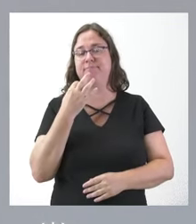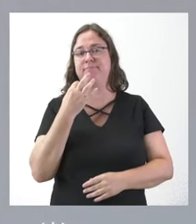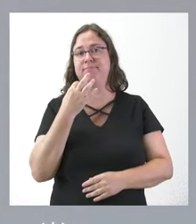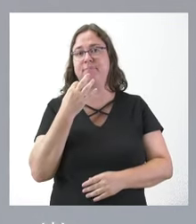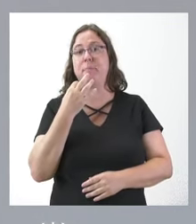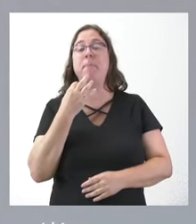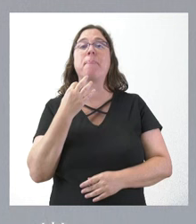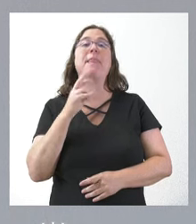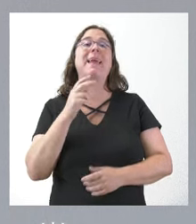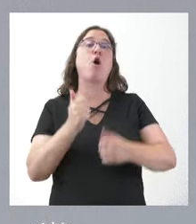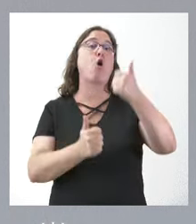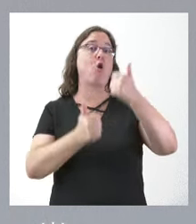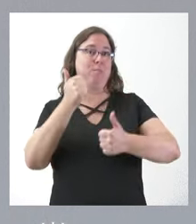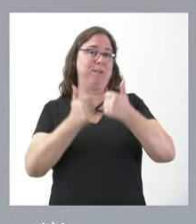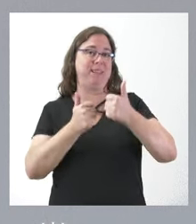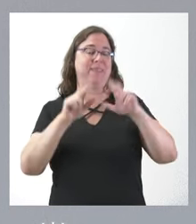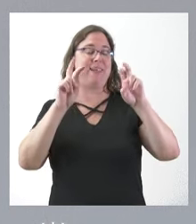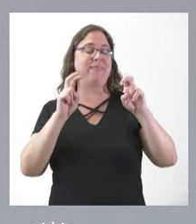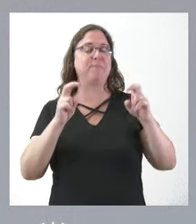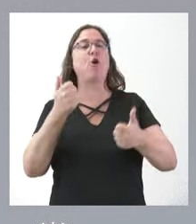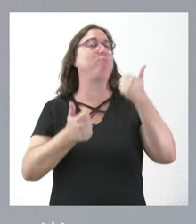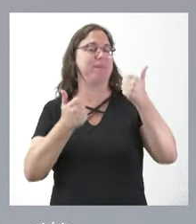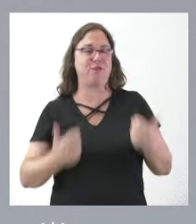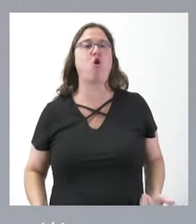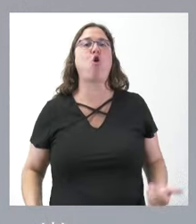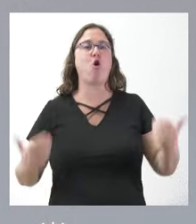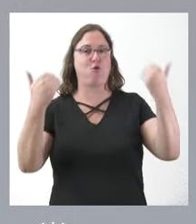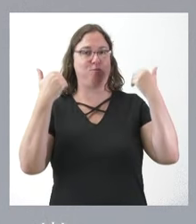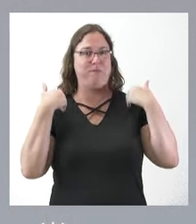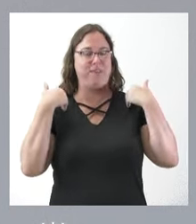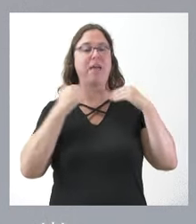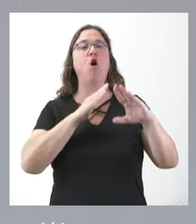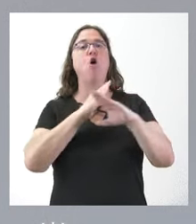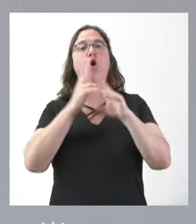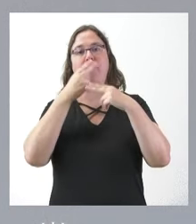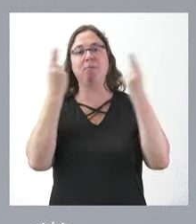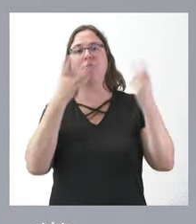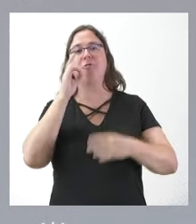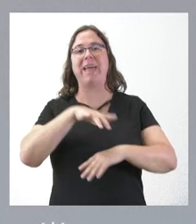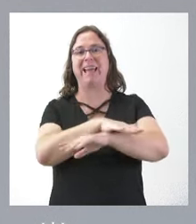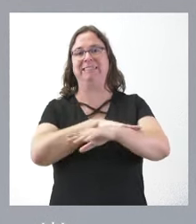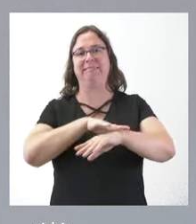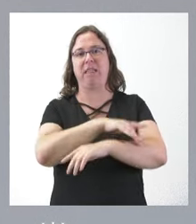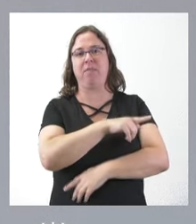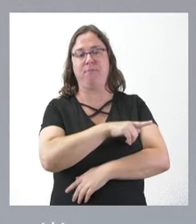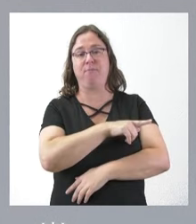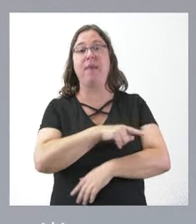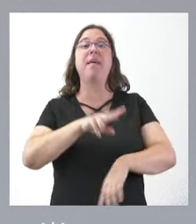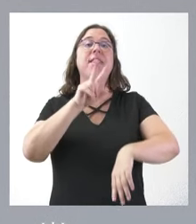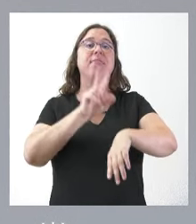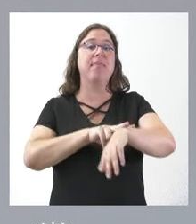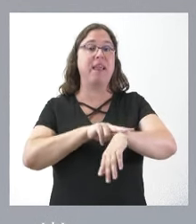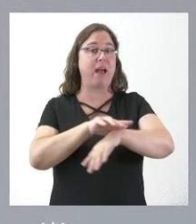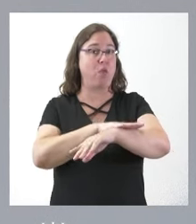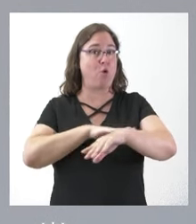competencia sobre orden público es exclusiva del Estado y, por lo tanto, lo que debería hacer el delegado del Gobierno